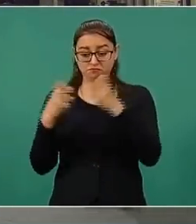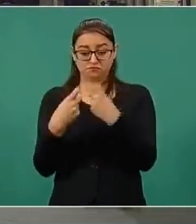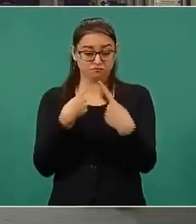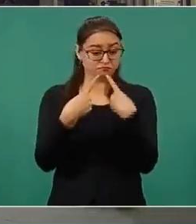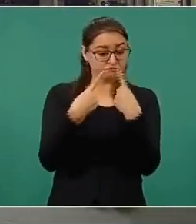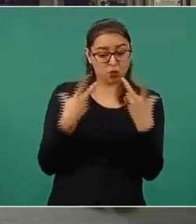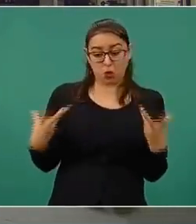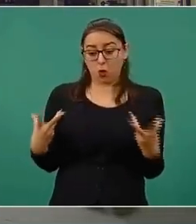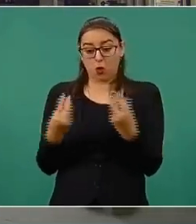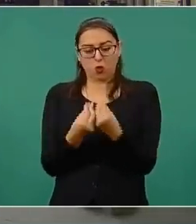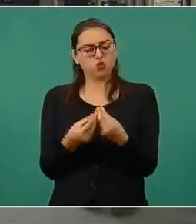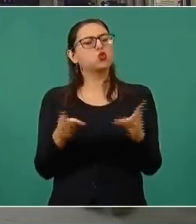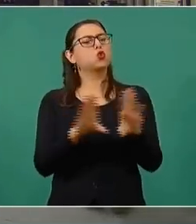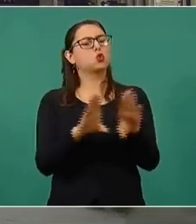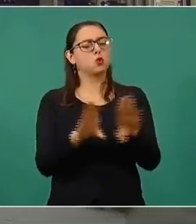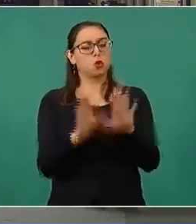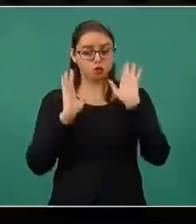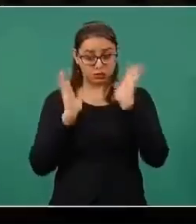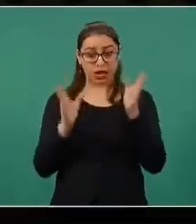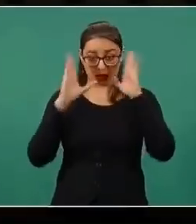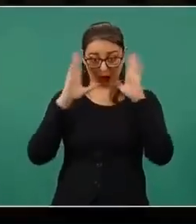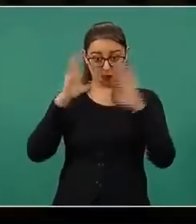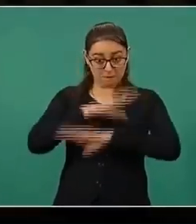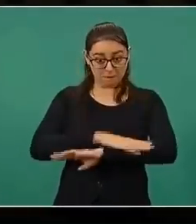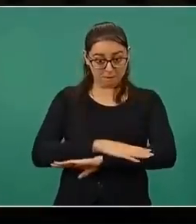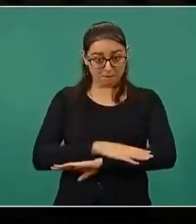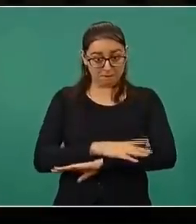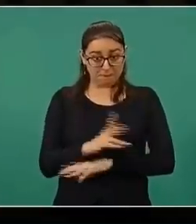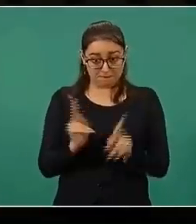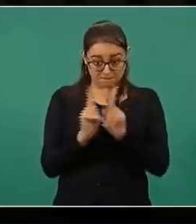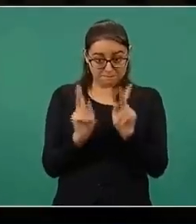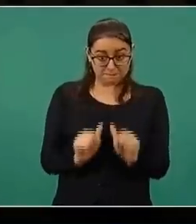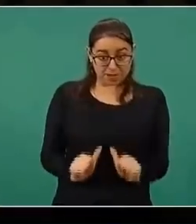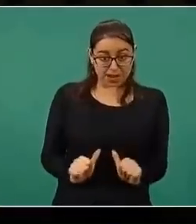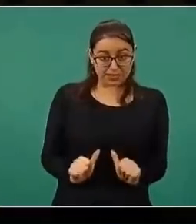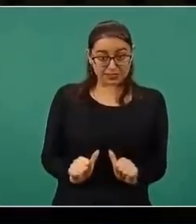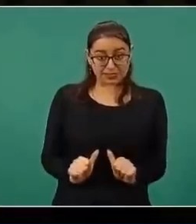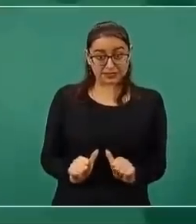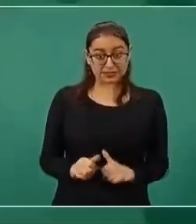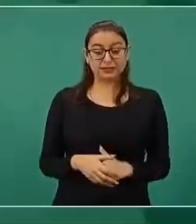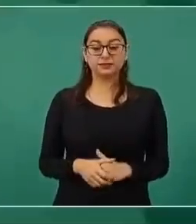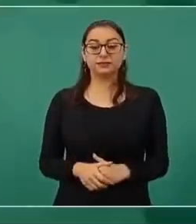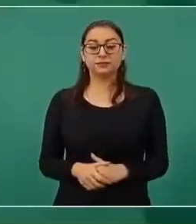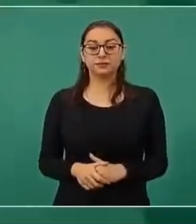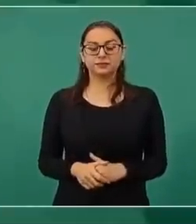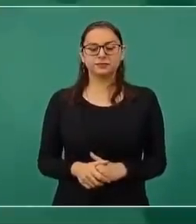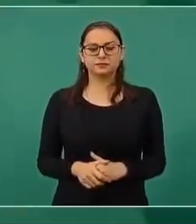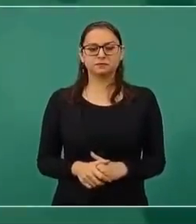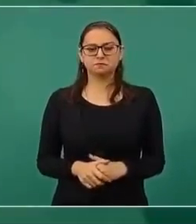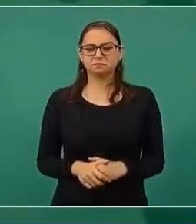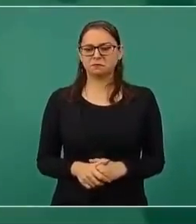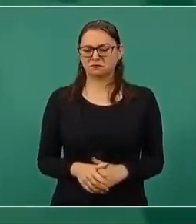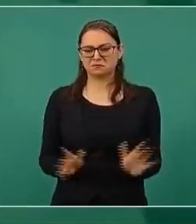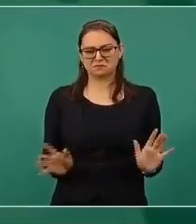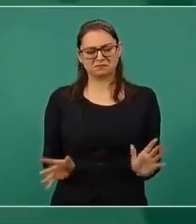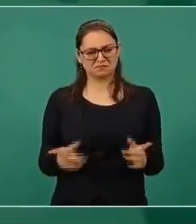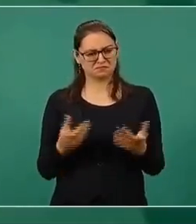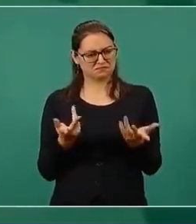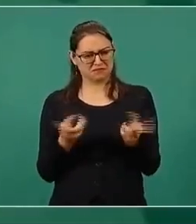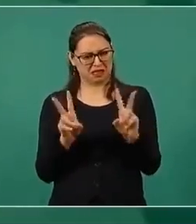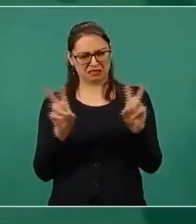reconciliación del panismo con el gobierno de México, con el gobierno que usted representa? Pues yo creo que es bueno el diálogo,